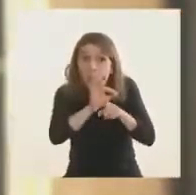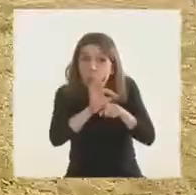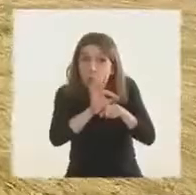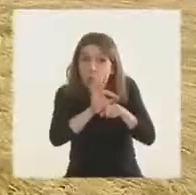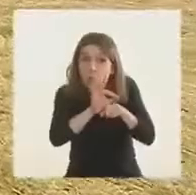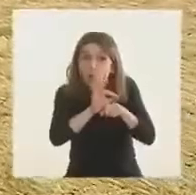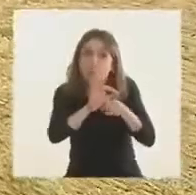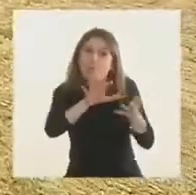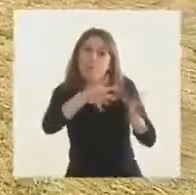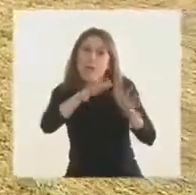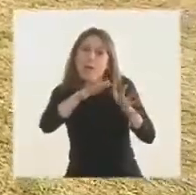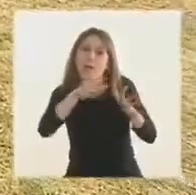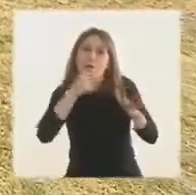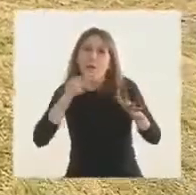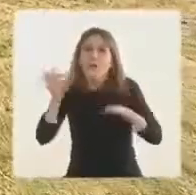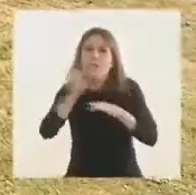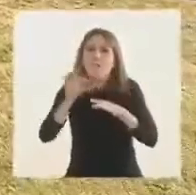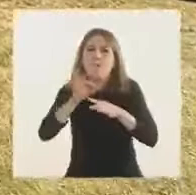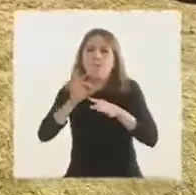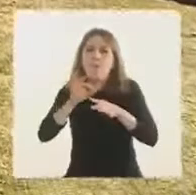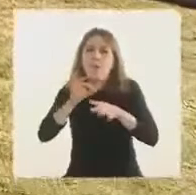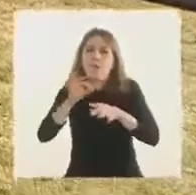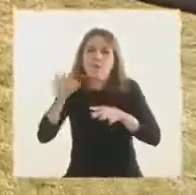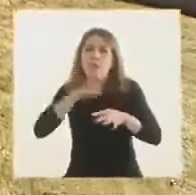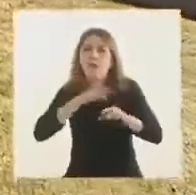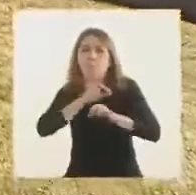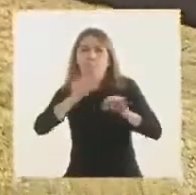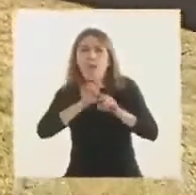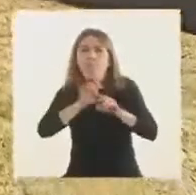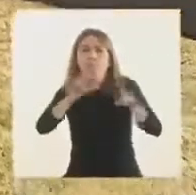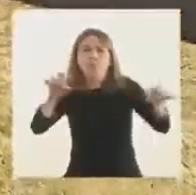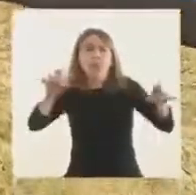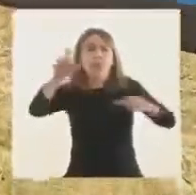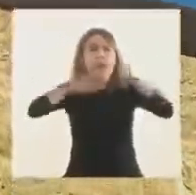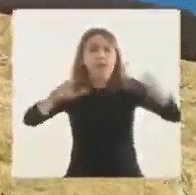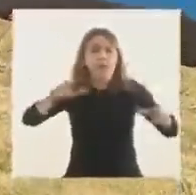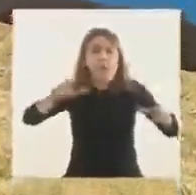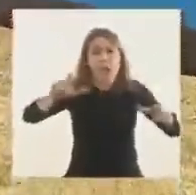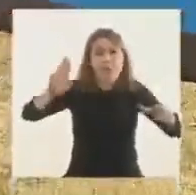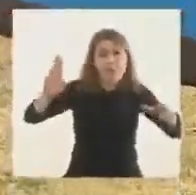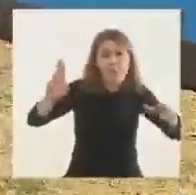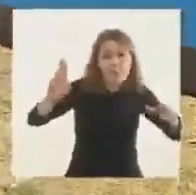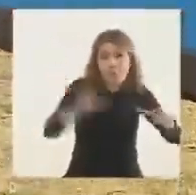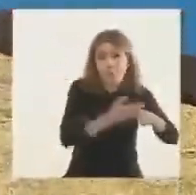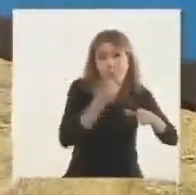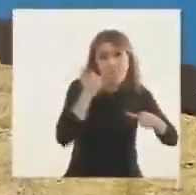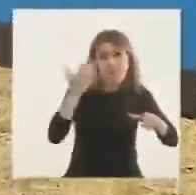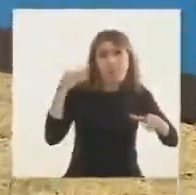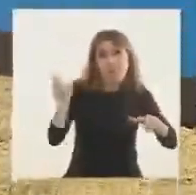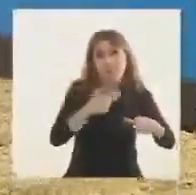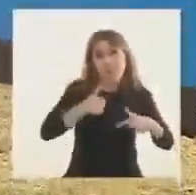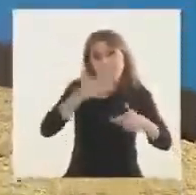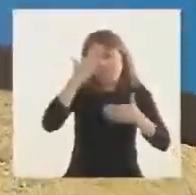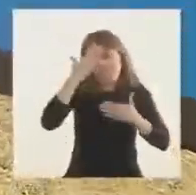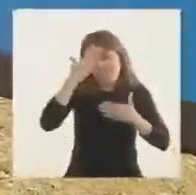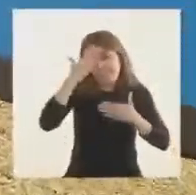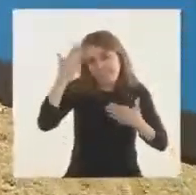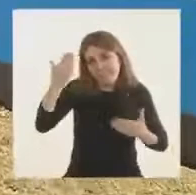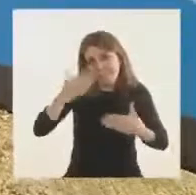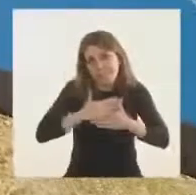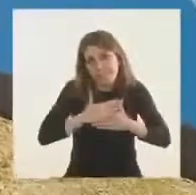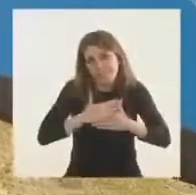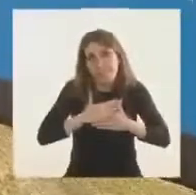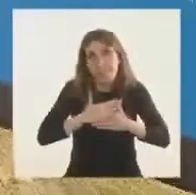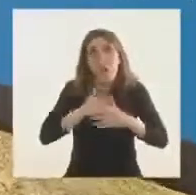alrededor del más del 80% de las personas que han fallecido, a las que recuerdo siempre, esas